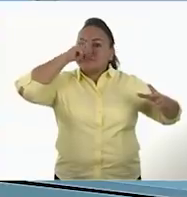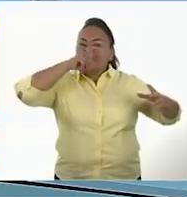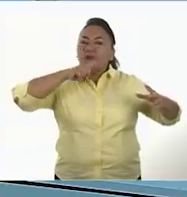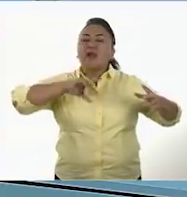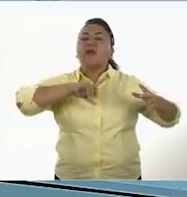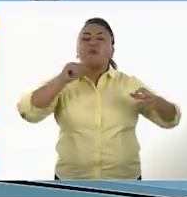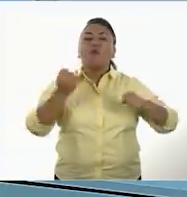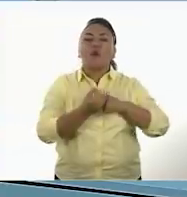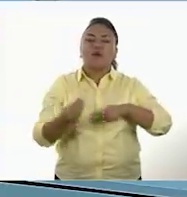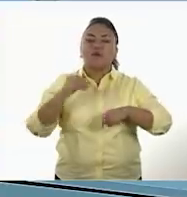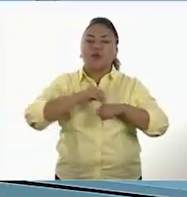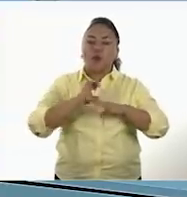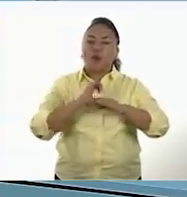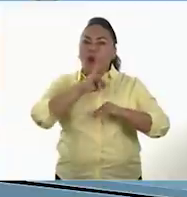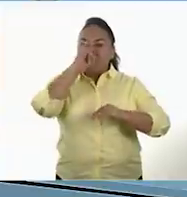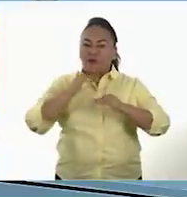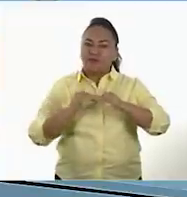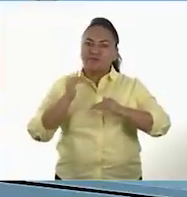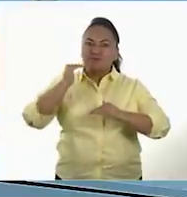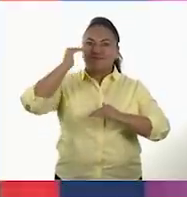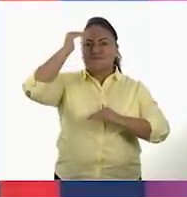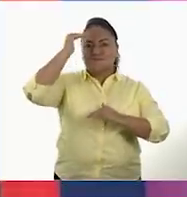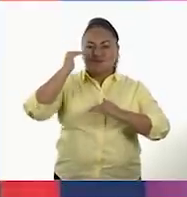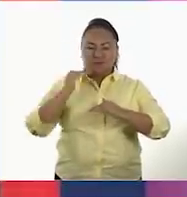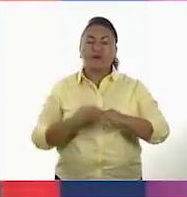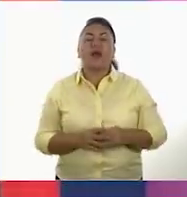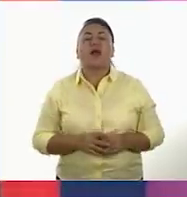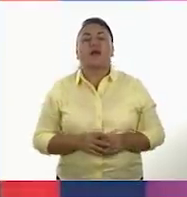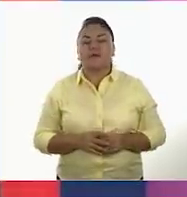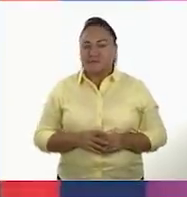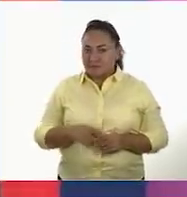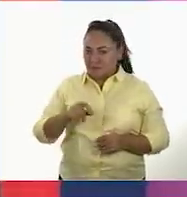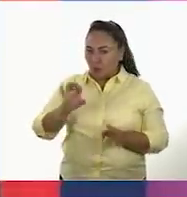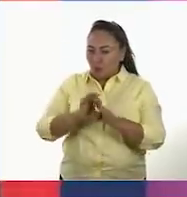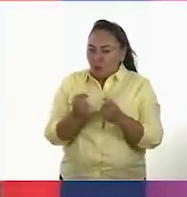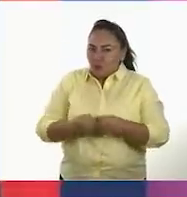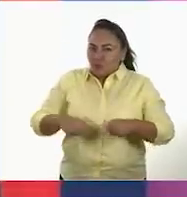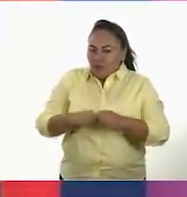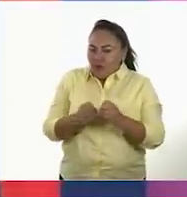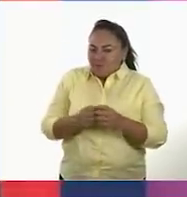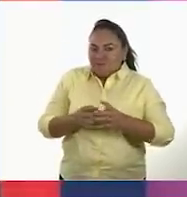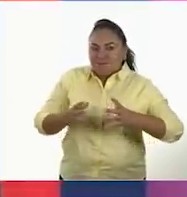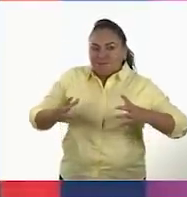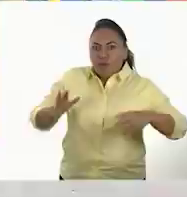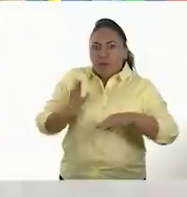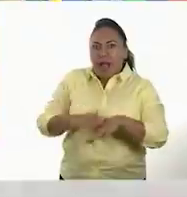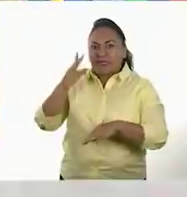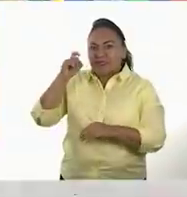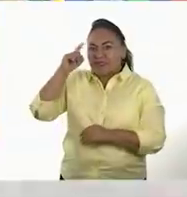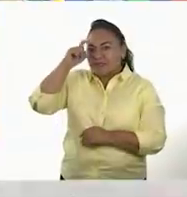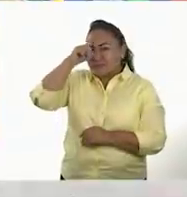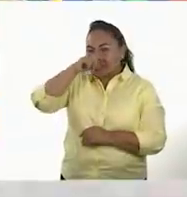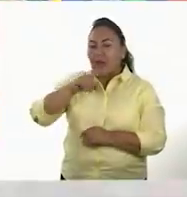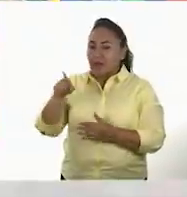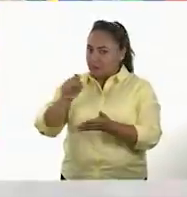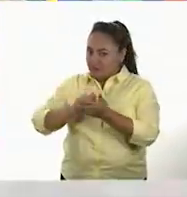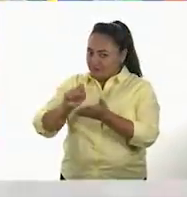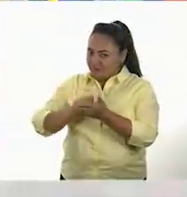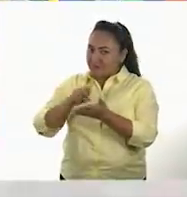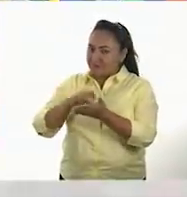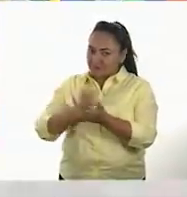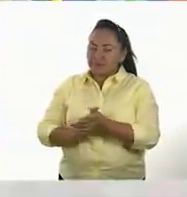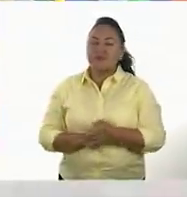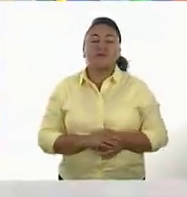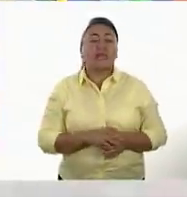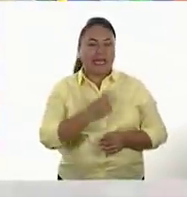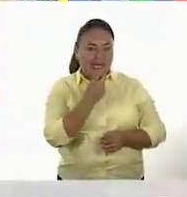jerarquización también. Ok. Entonces, cada vez sociedades más complejas. Así es, más complejas. Anote. Y qué te parece si ahora pasamos a ver